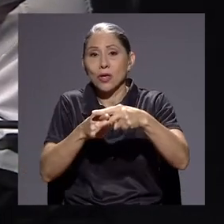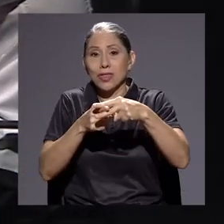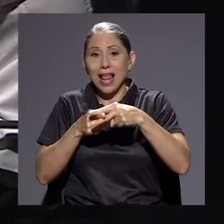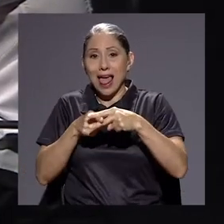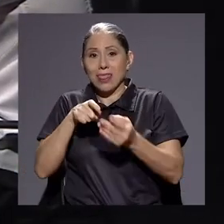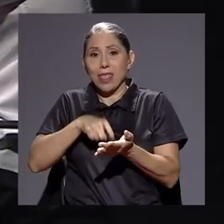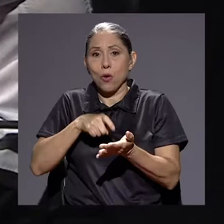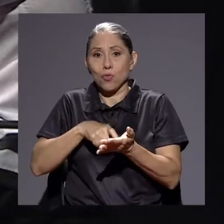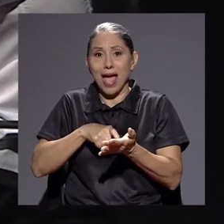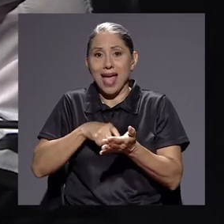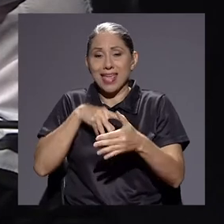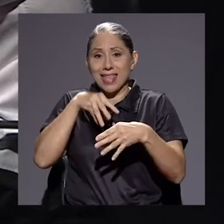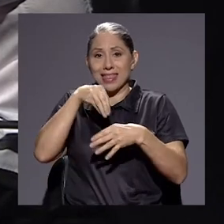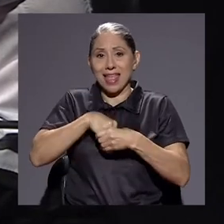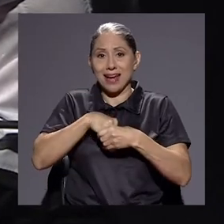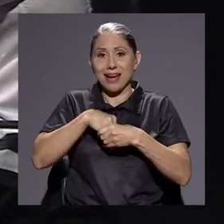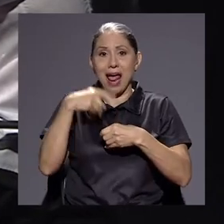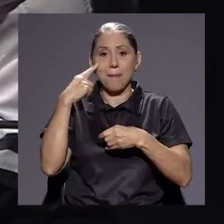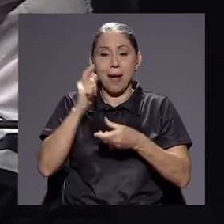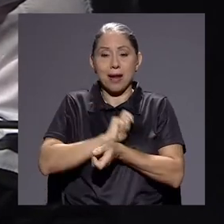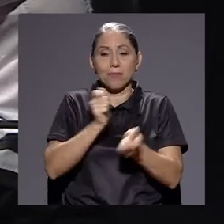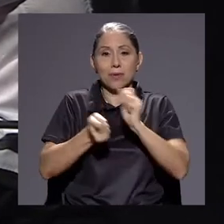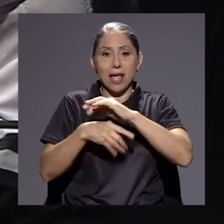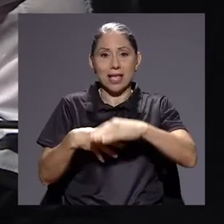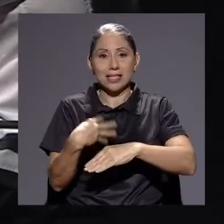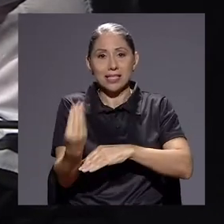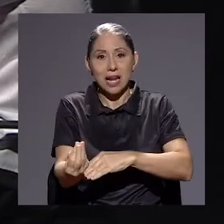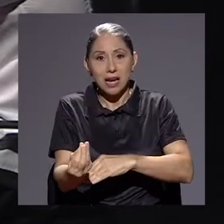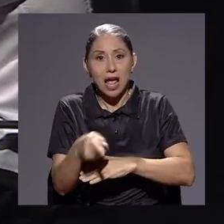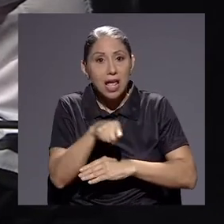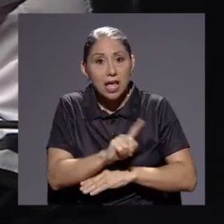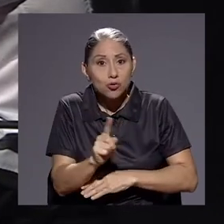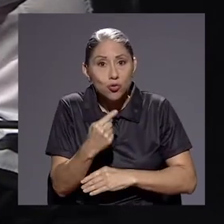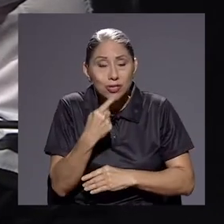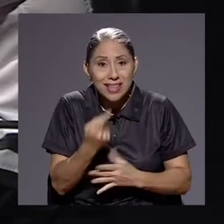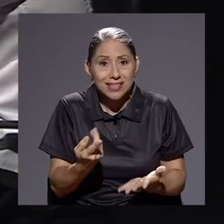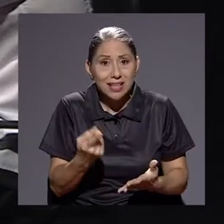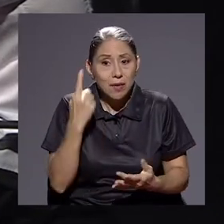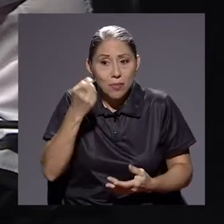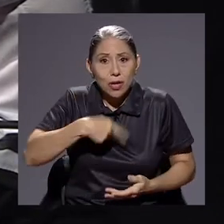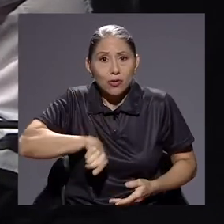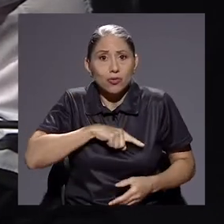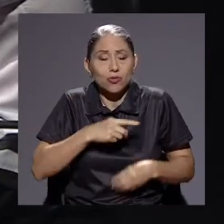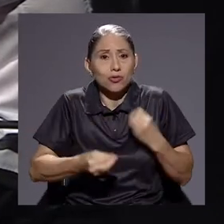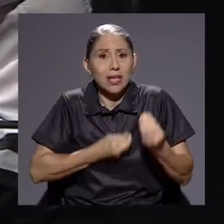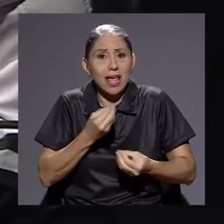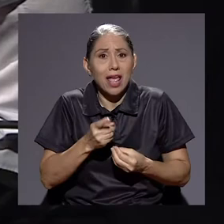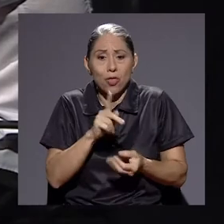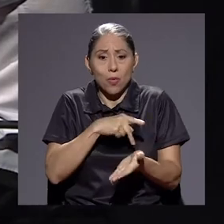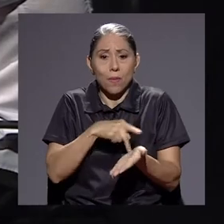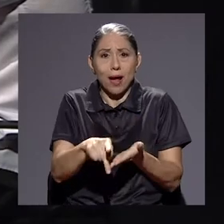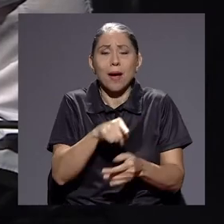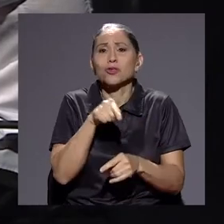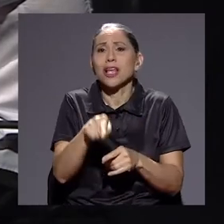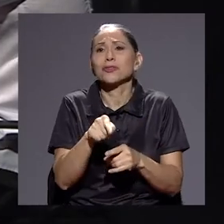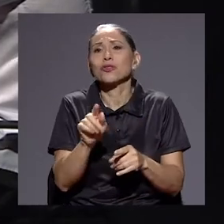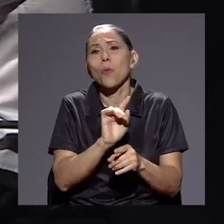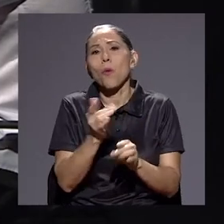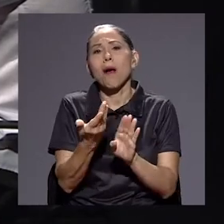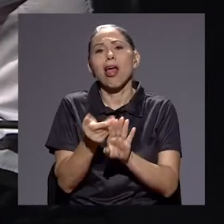interna para convertirla en externa, que no se dice, porque no nos podemos pagar, aunque en día de ese momento no pagamos. Eso es un sofismo.